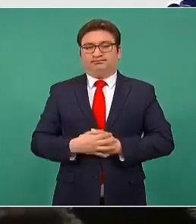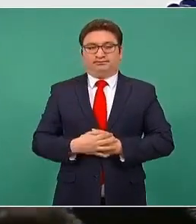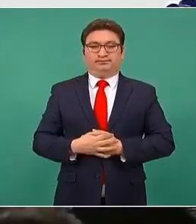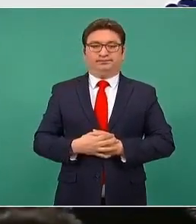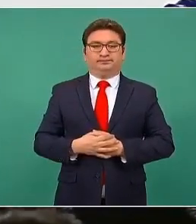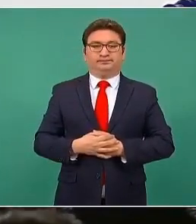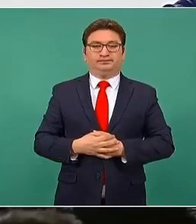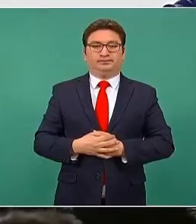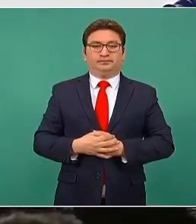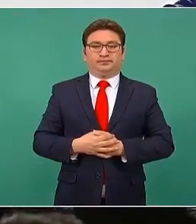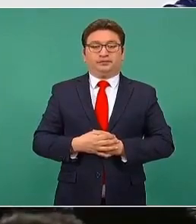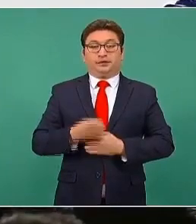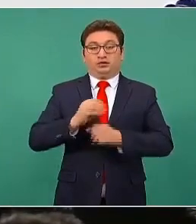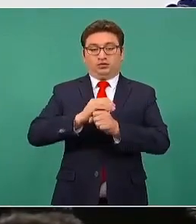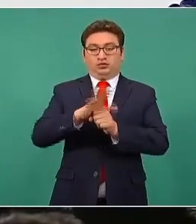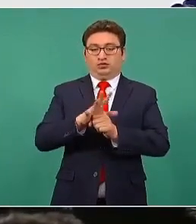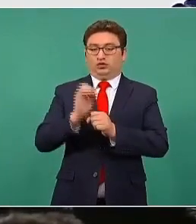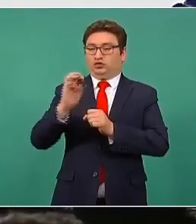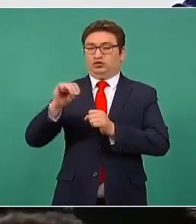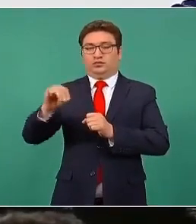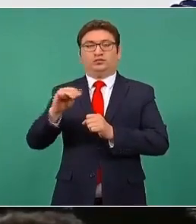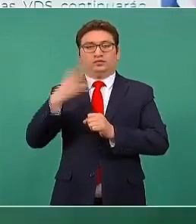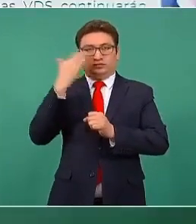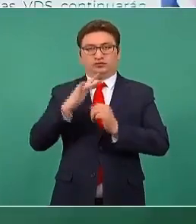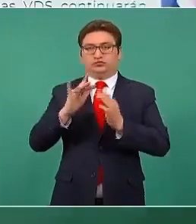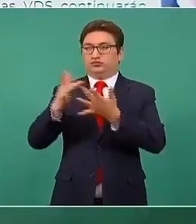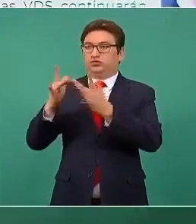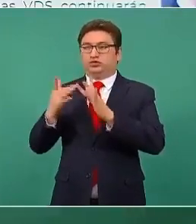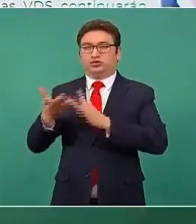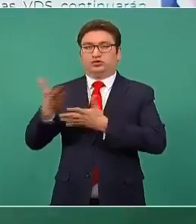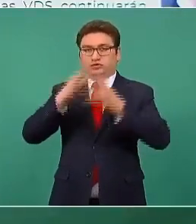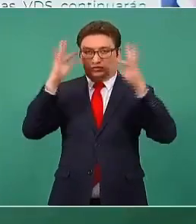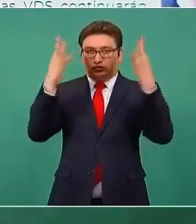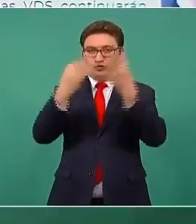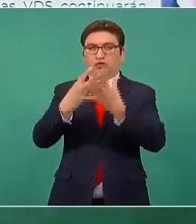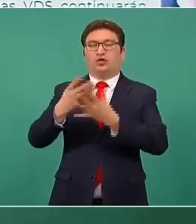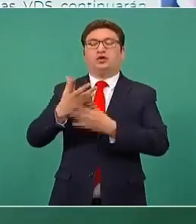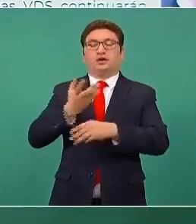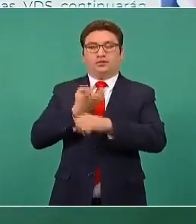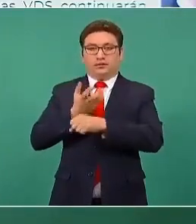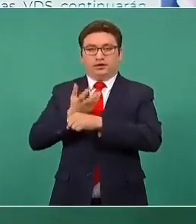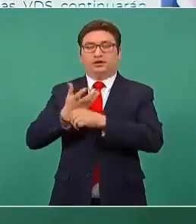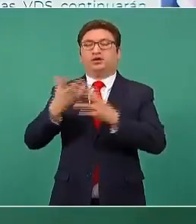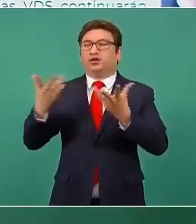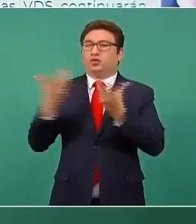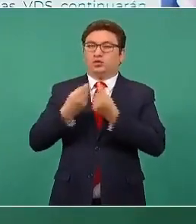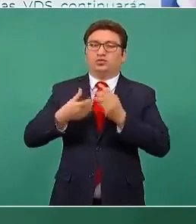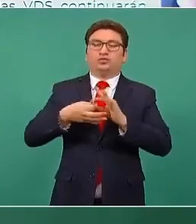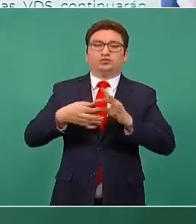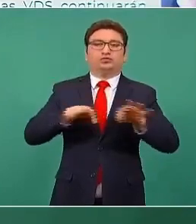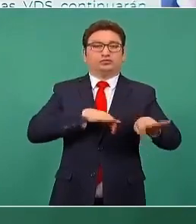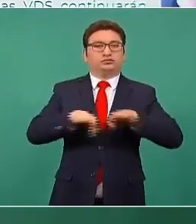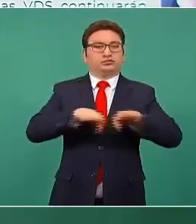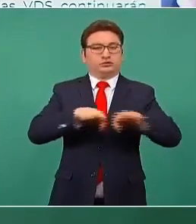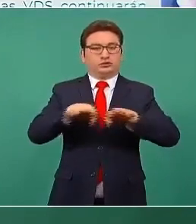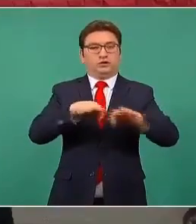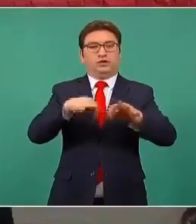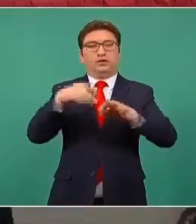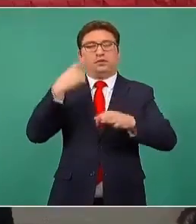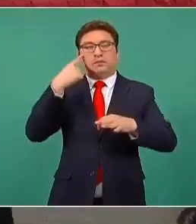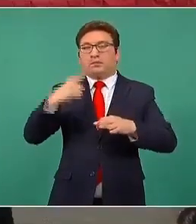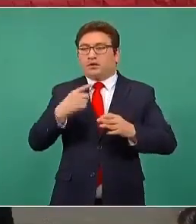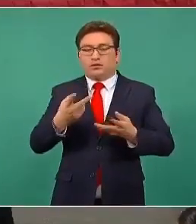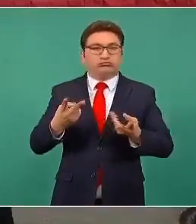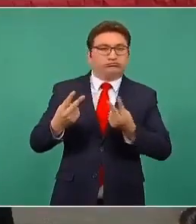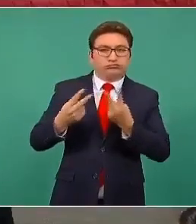ante esta variante, la red consular y toda nuestra red en Estados Unidos va a seguir trabajando para ser efectivos